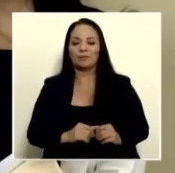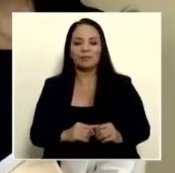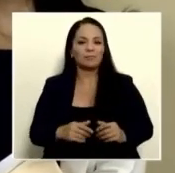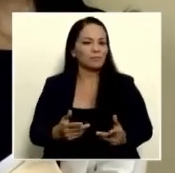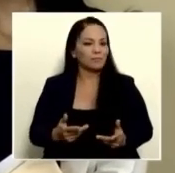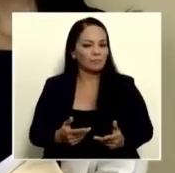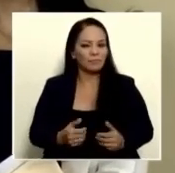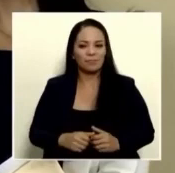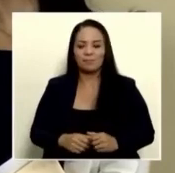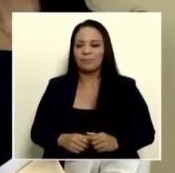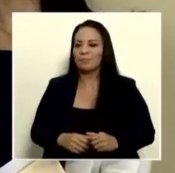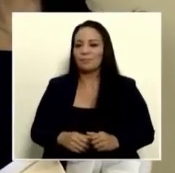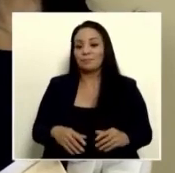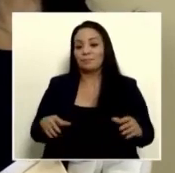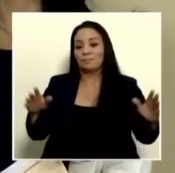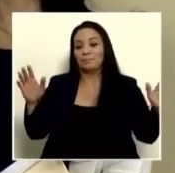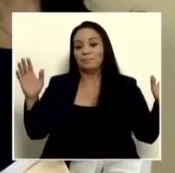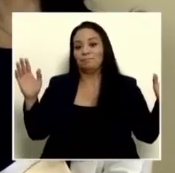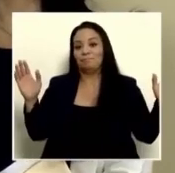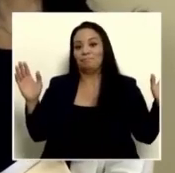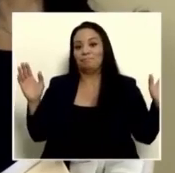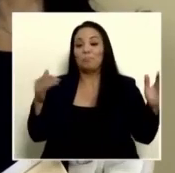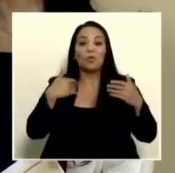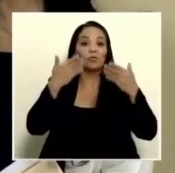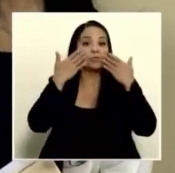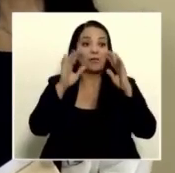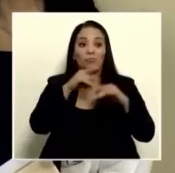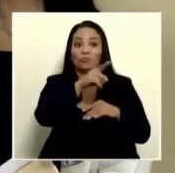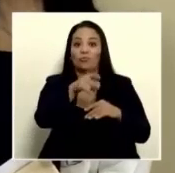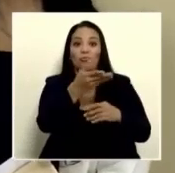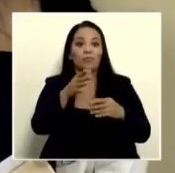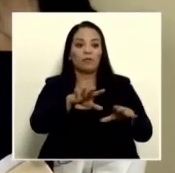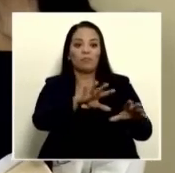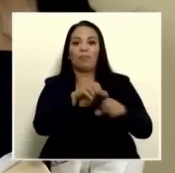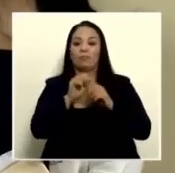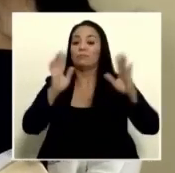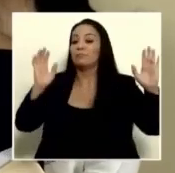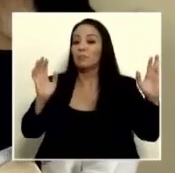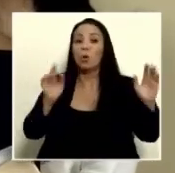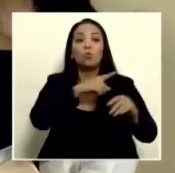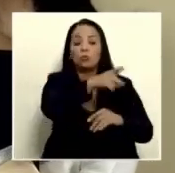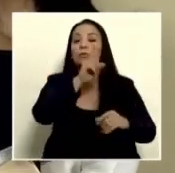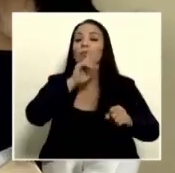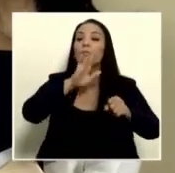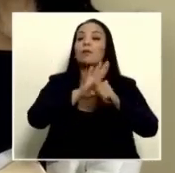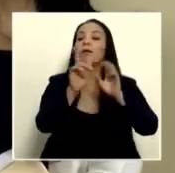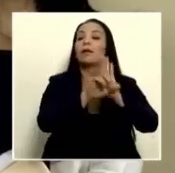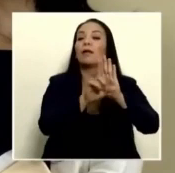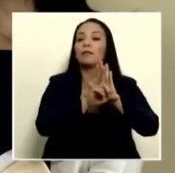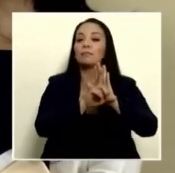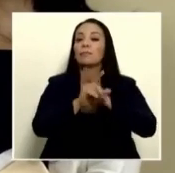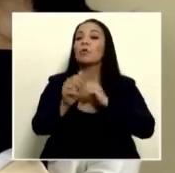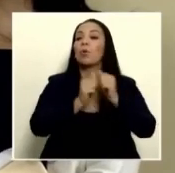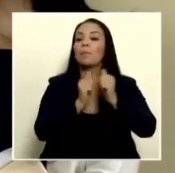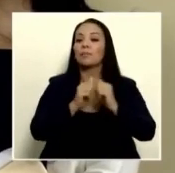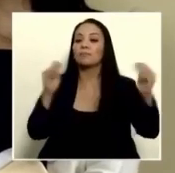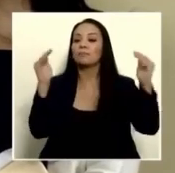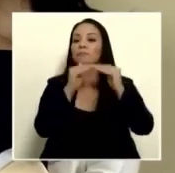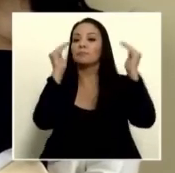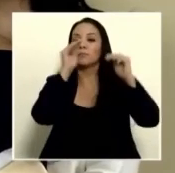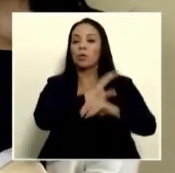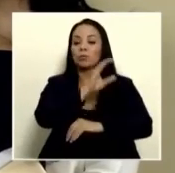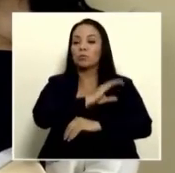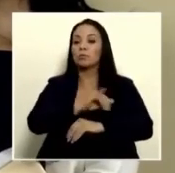serían no se sabe si serían embargables tienen que cumplir con la ley y competir en igual de condiciones